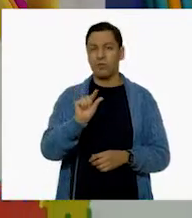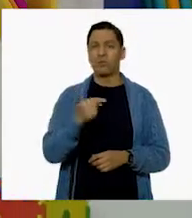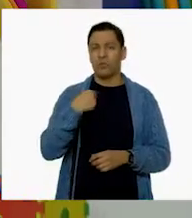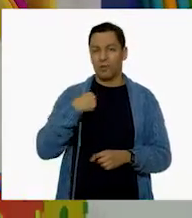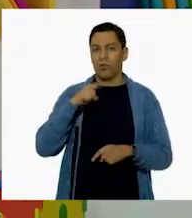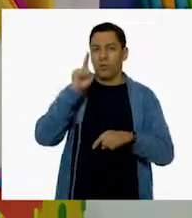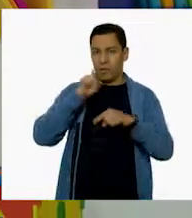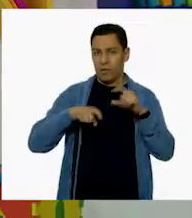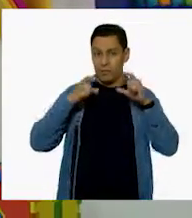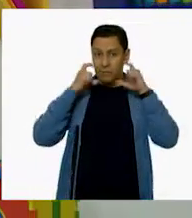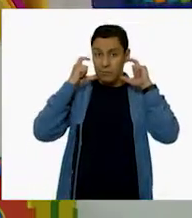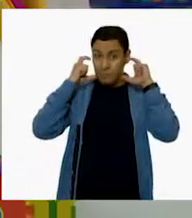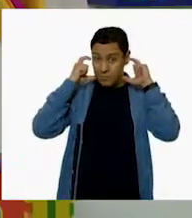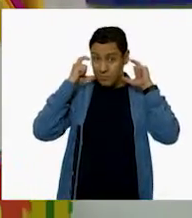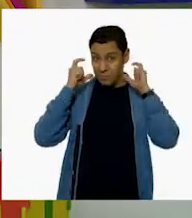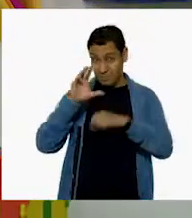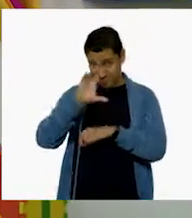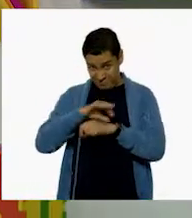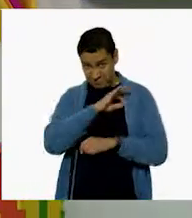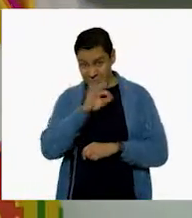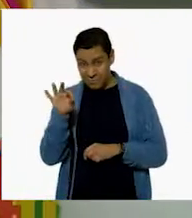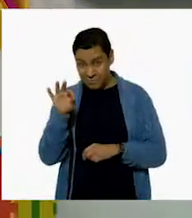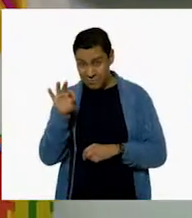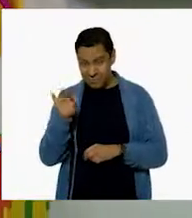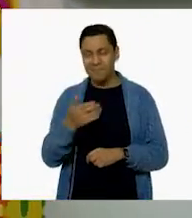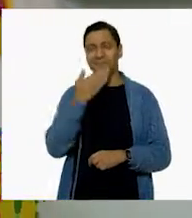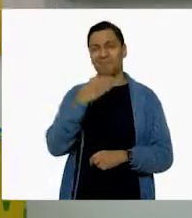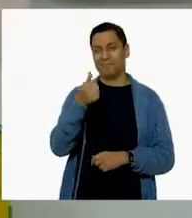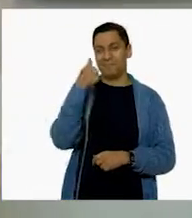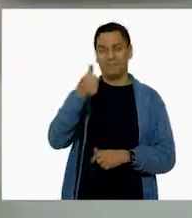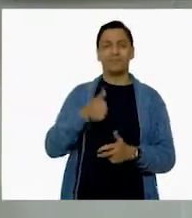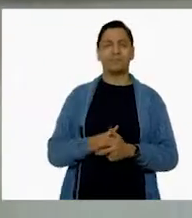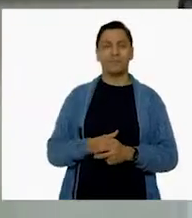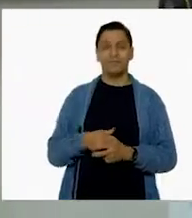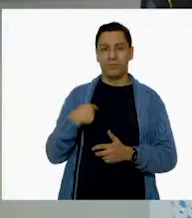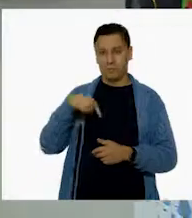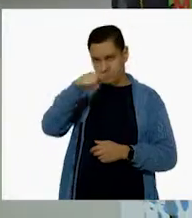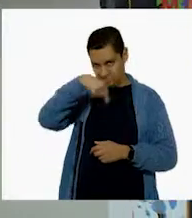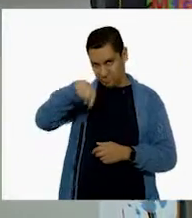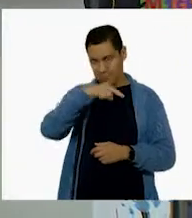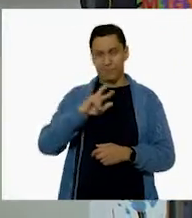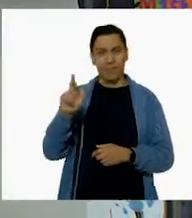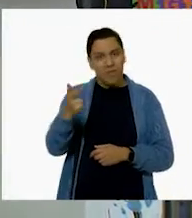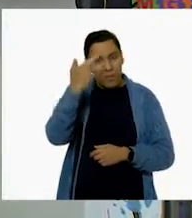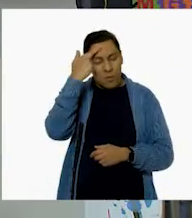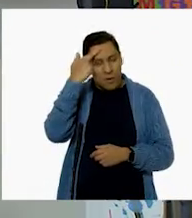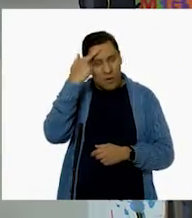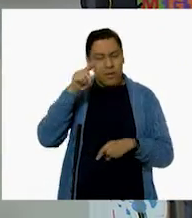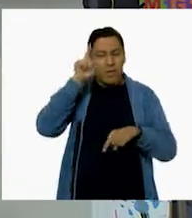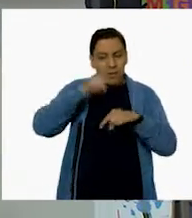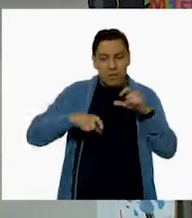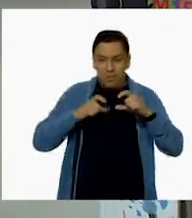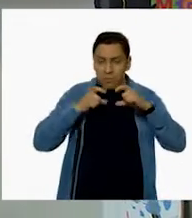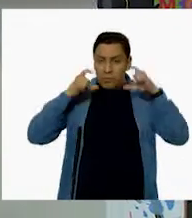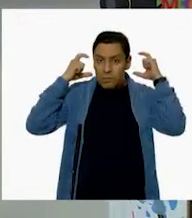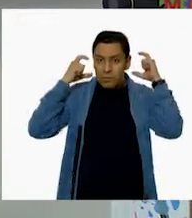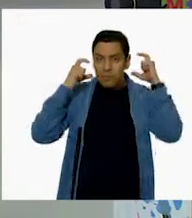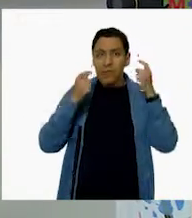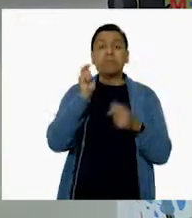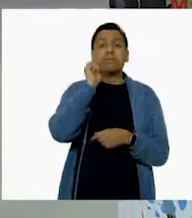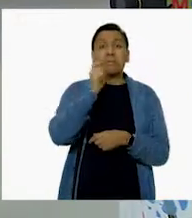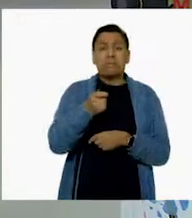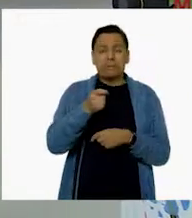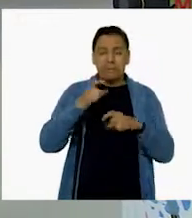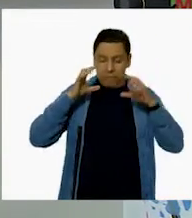quiero quitarme el cubrebocas. ¿Me dan permiso? ¡Muy bien, perfecto! No me tardo. Recuerden, siempre al quitarnos el cubrebocas, lo más importante es